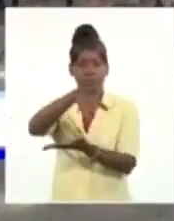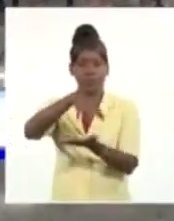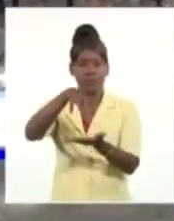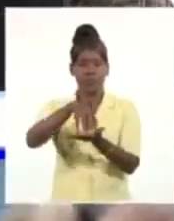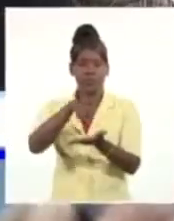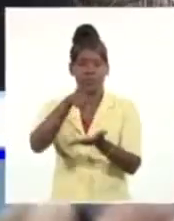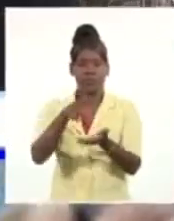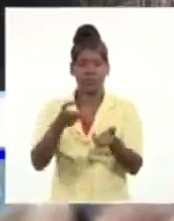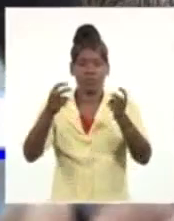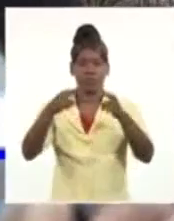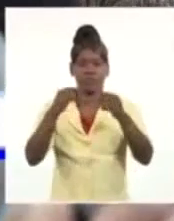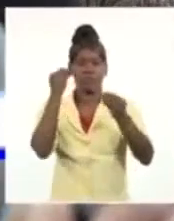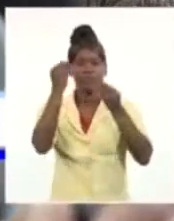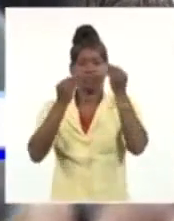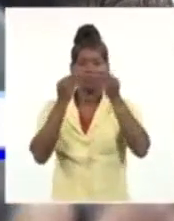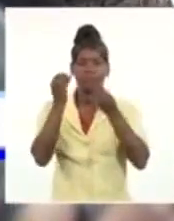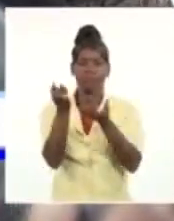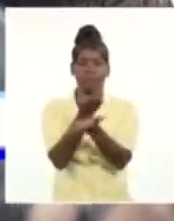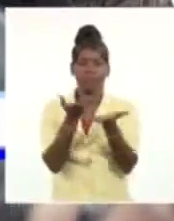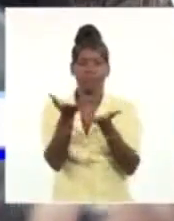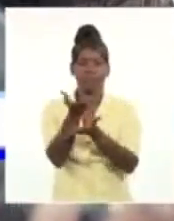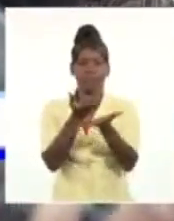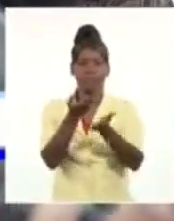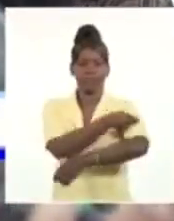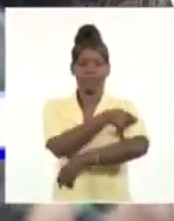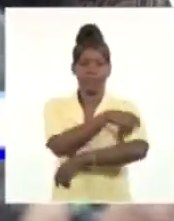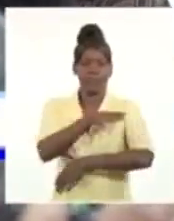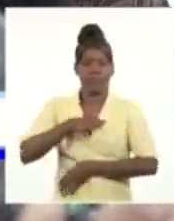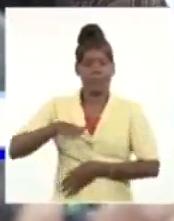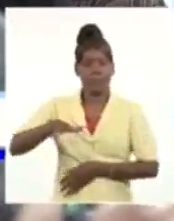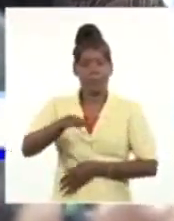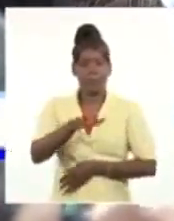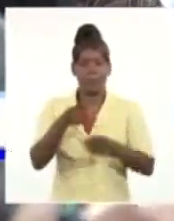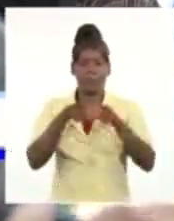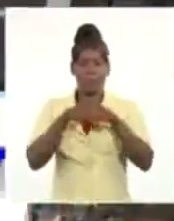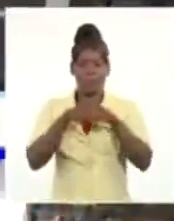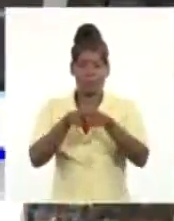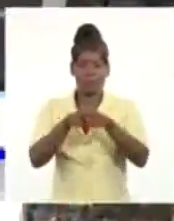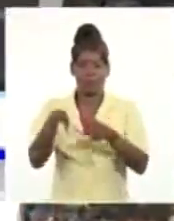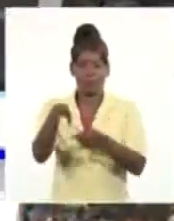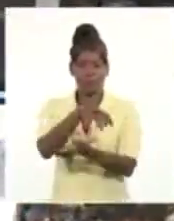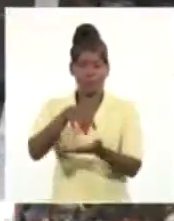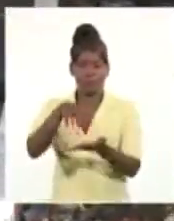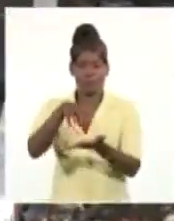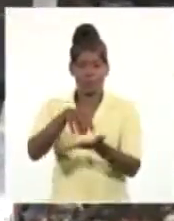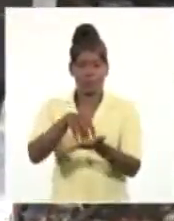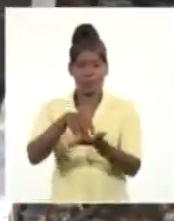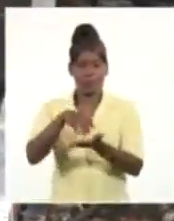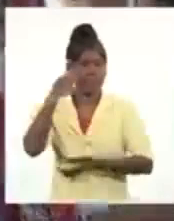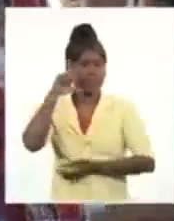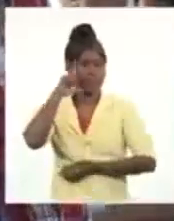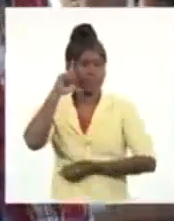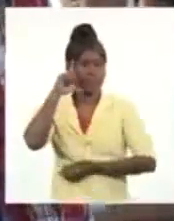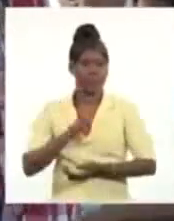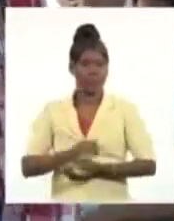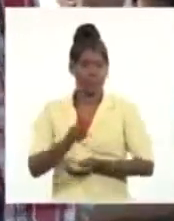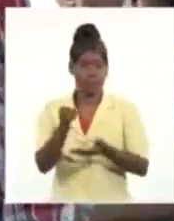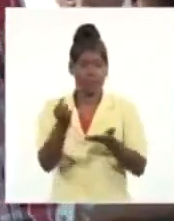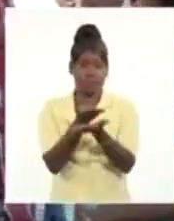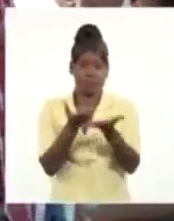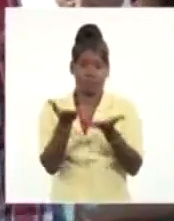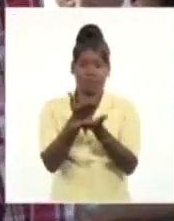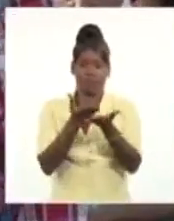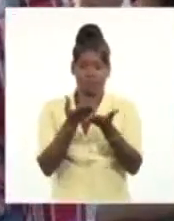con trabajadores del sector de la cultura y pobladores del Consejo Popular Capiro Sandino. El intercambio evidenció el apoyo de los